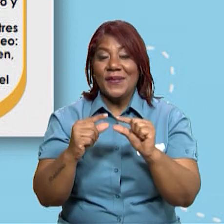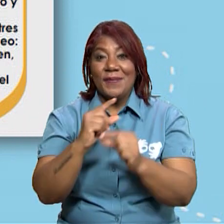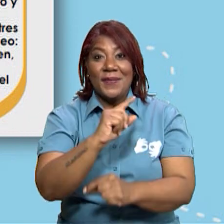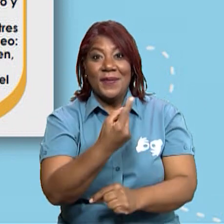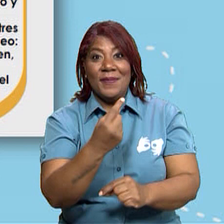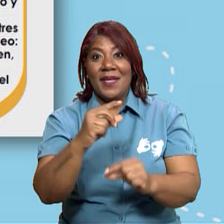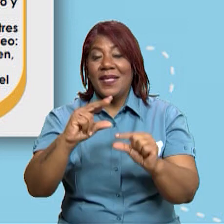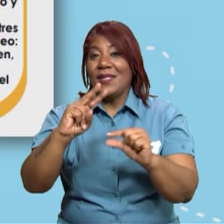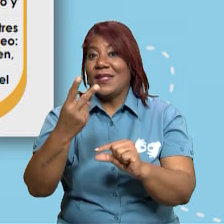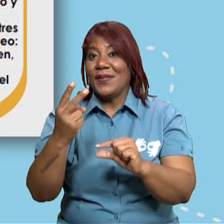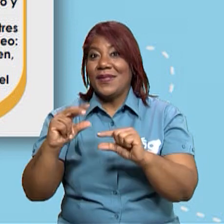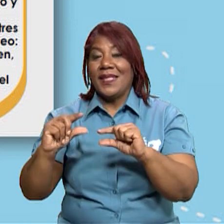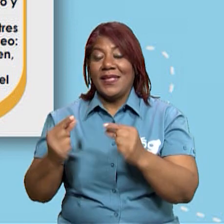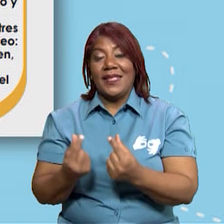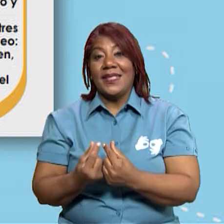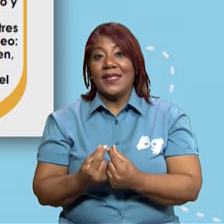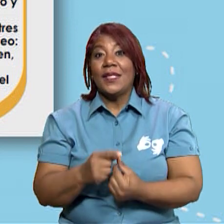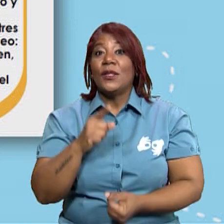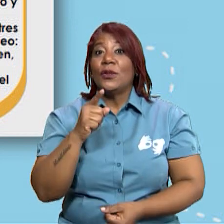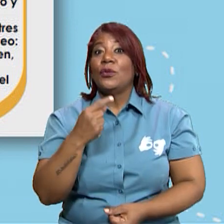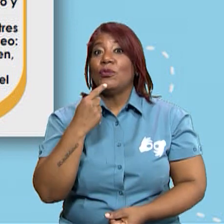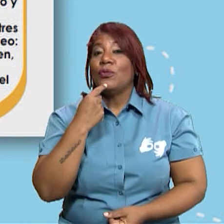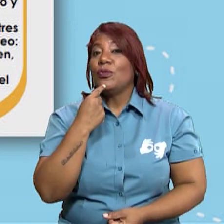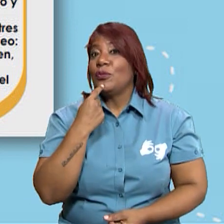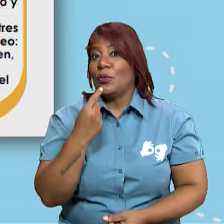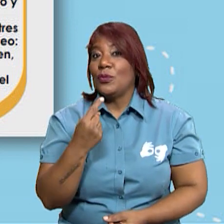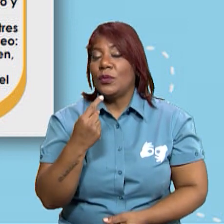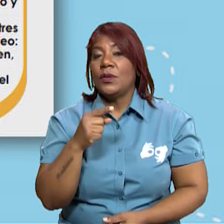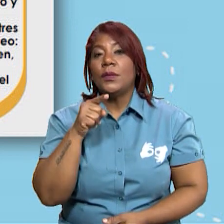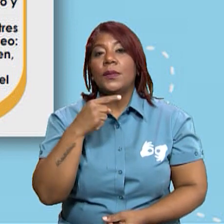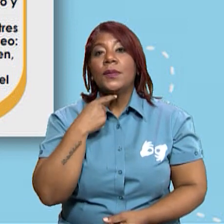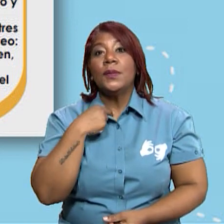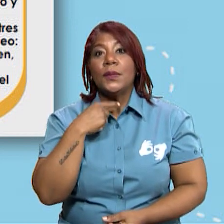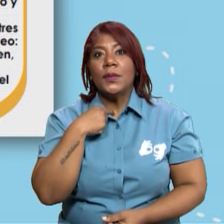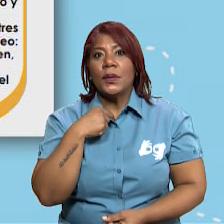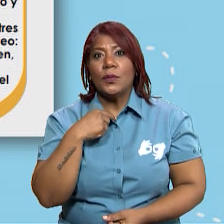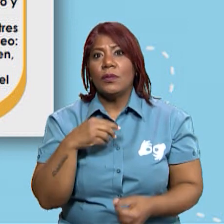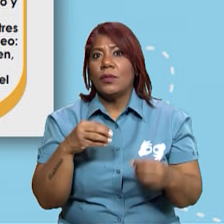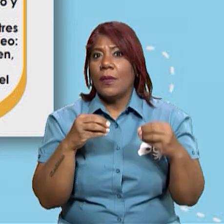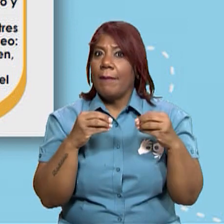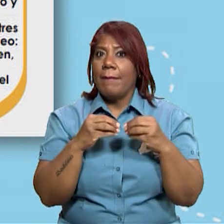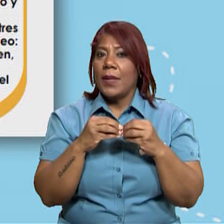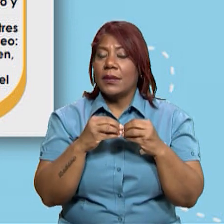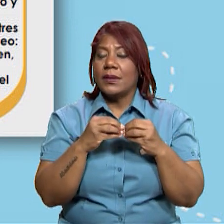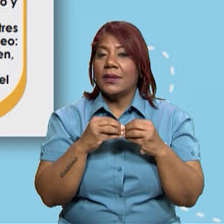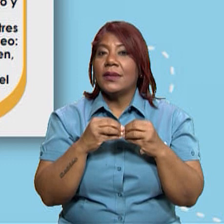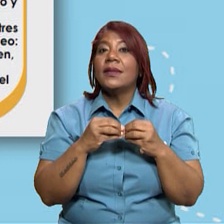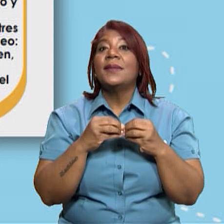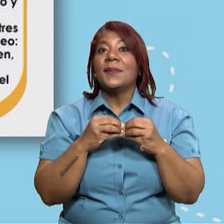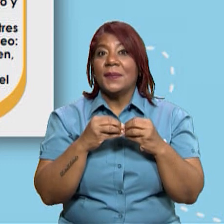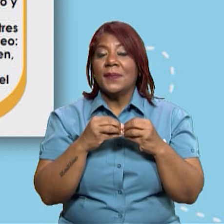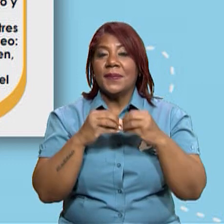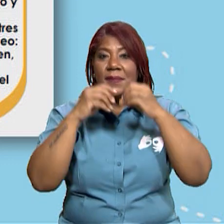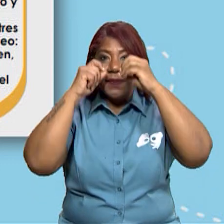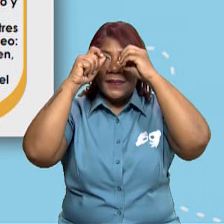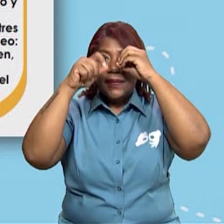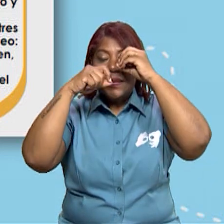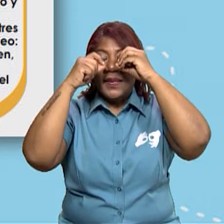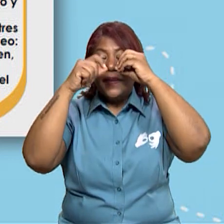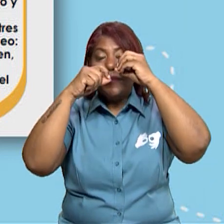vas a decirme por qué te gustó, qué fue lo que más te impactó con el contenido del video.